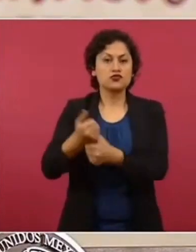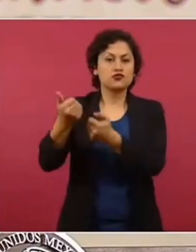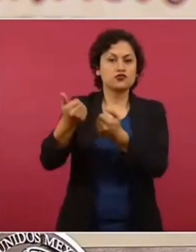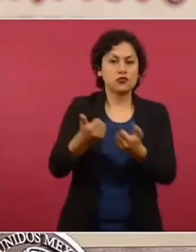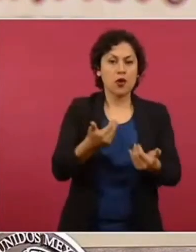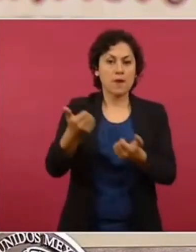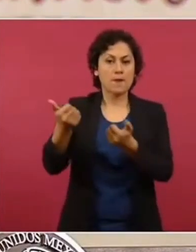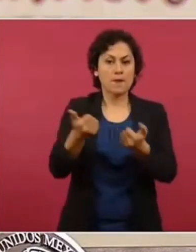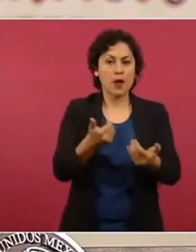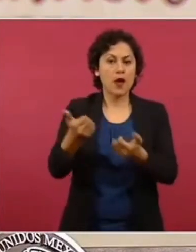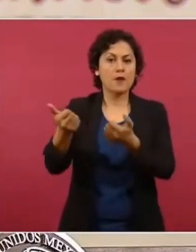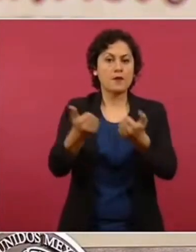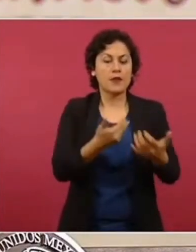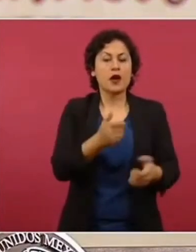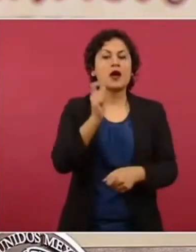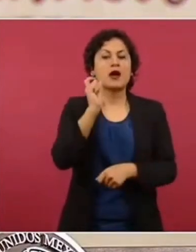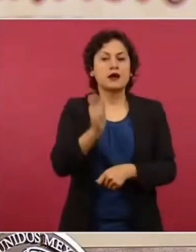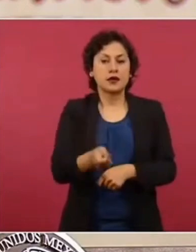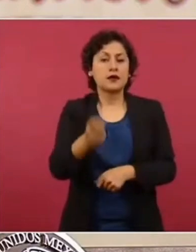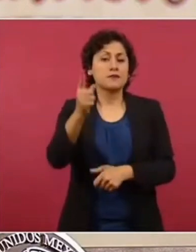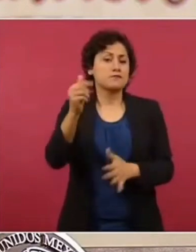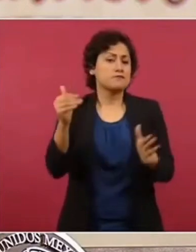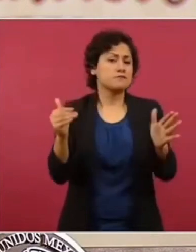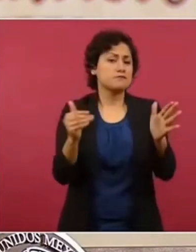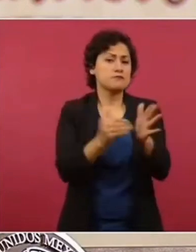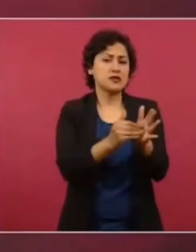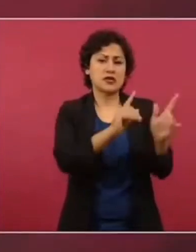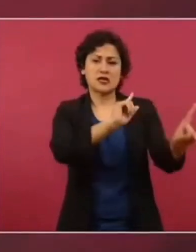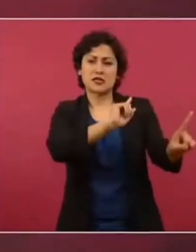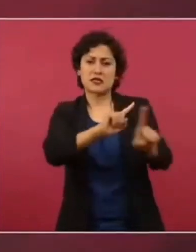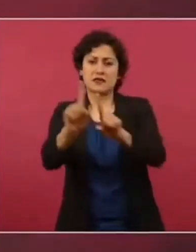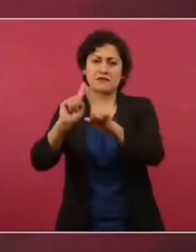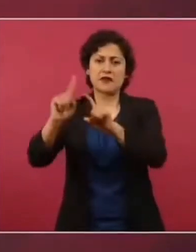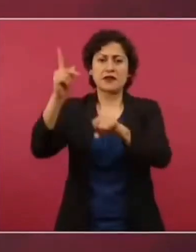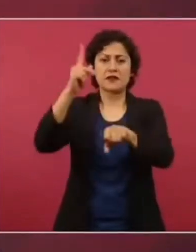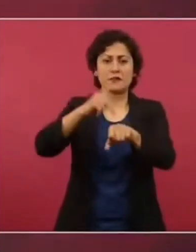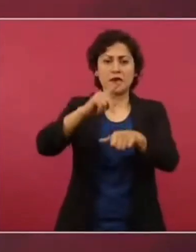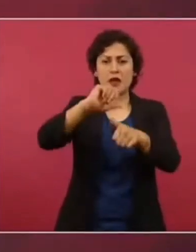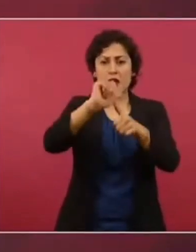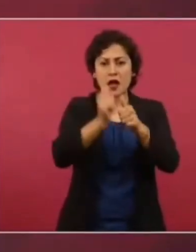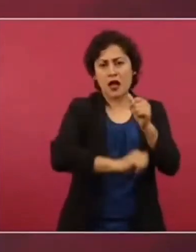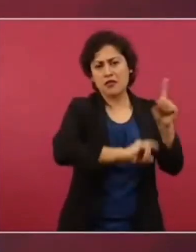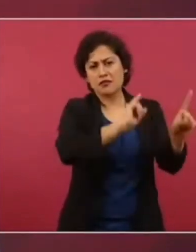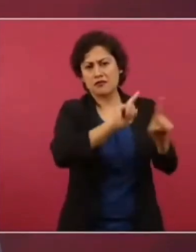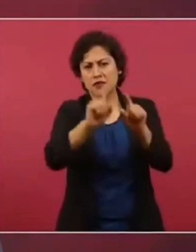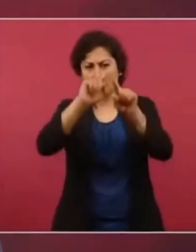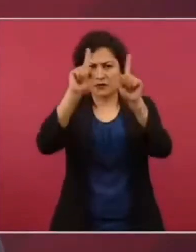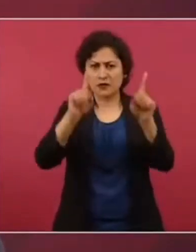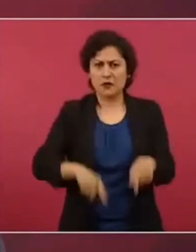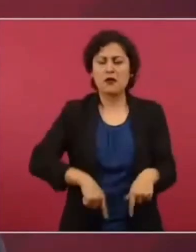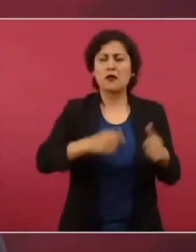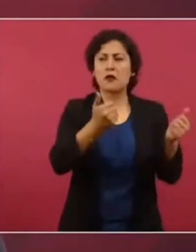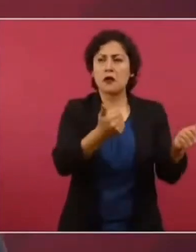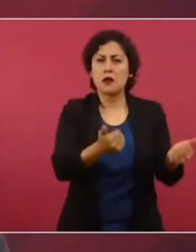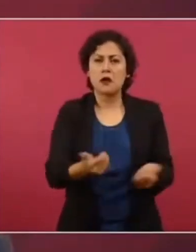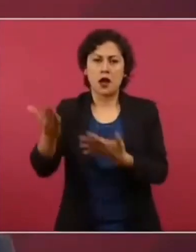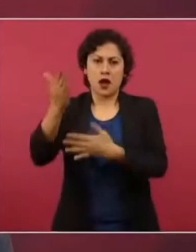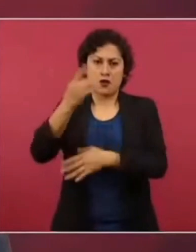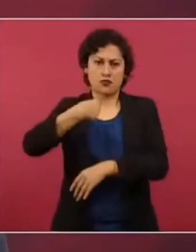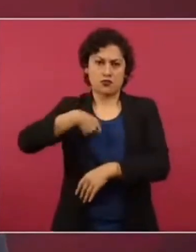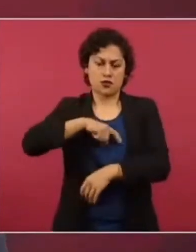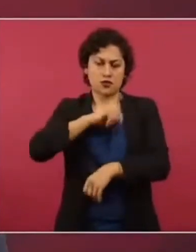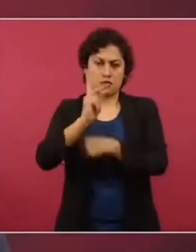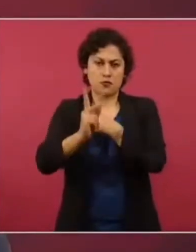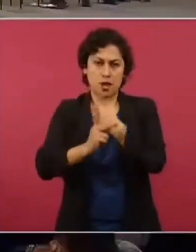permitido devolver a México más de mil piezas ilegalmente exportadas hacia nuestro país y seguro no será la